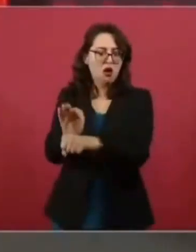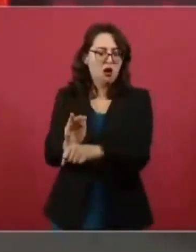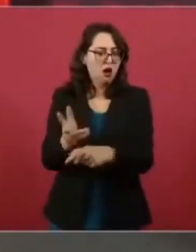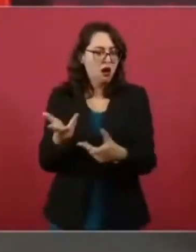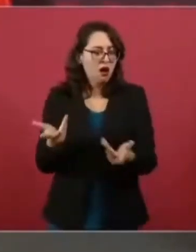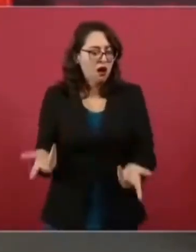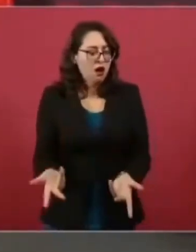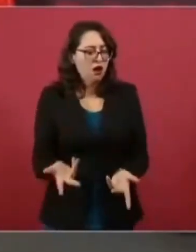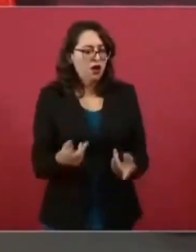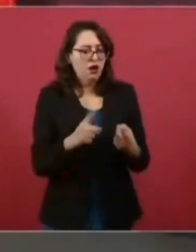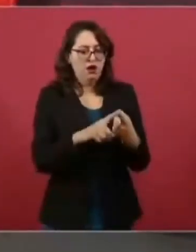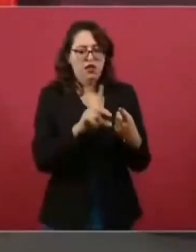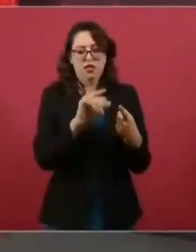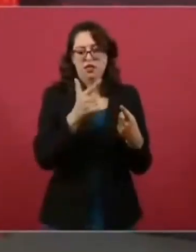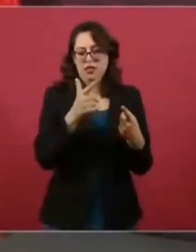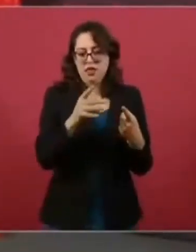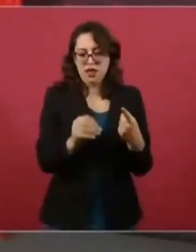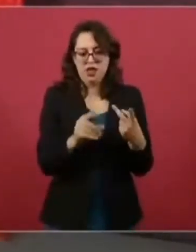con Fox,